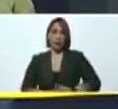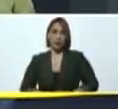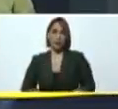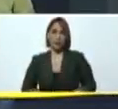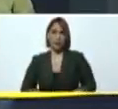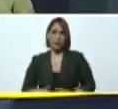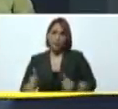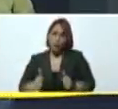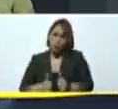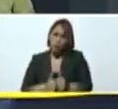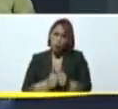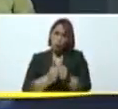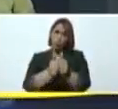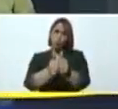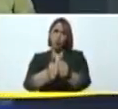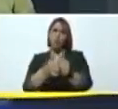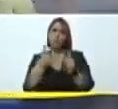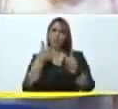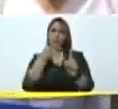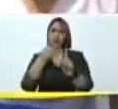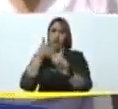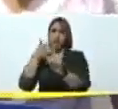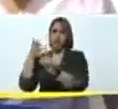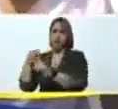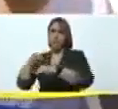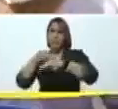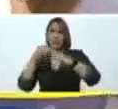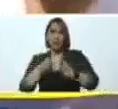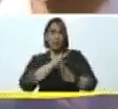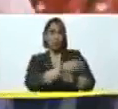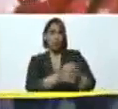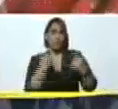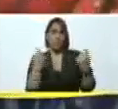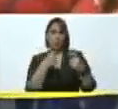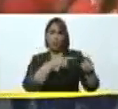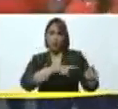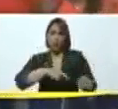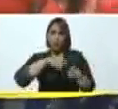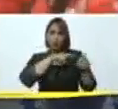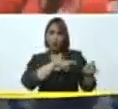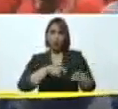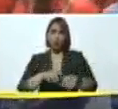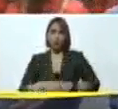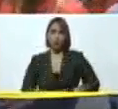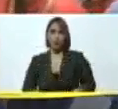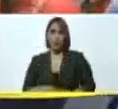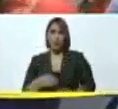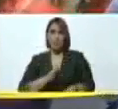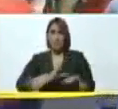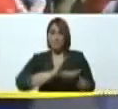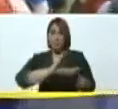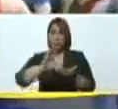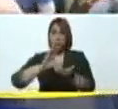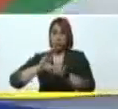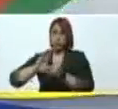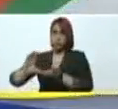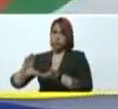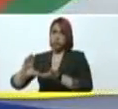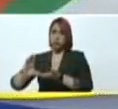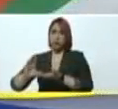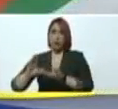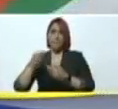el acompañamiento, el asesoramiento desde el Ministerio del Poder Popular de Agricultura Urbana, el financiamiento en insumos,